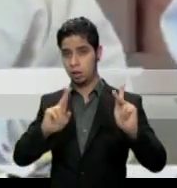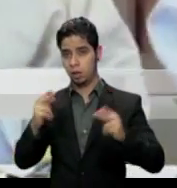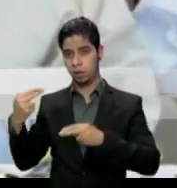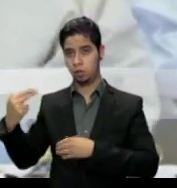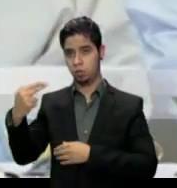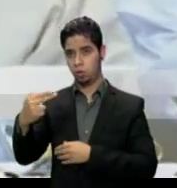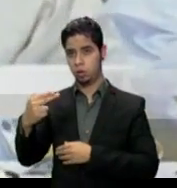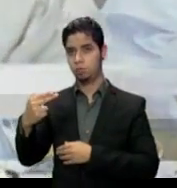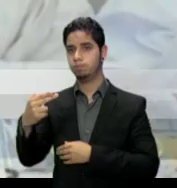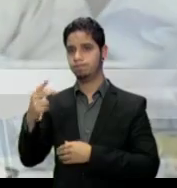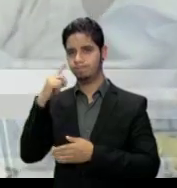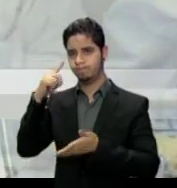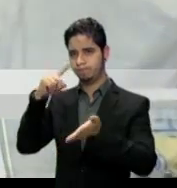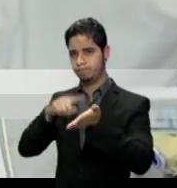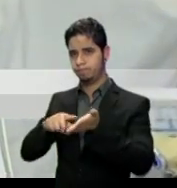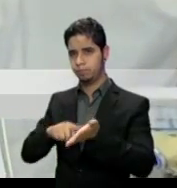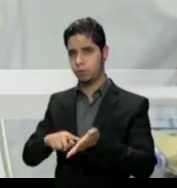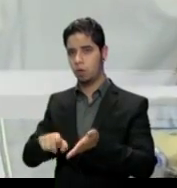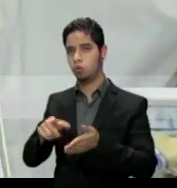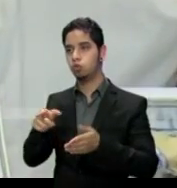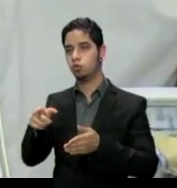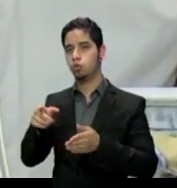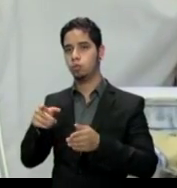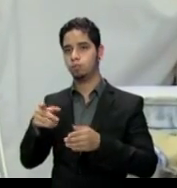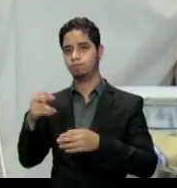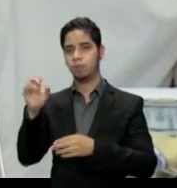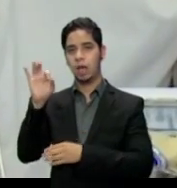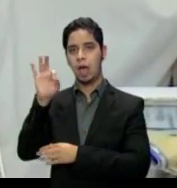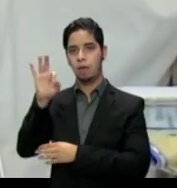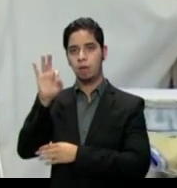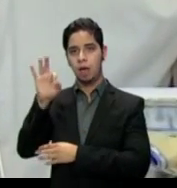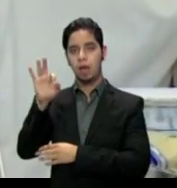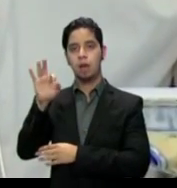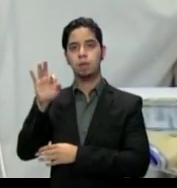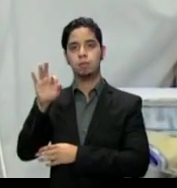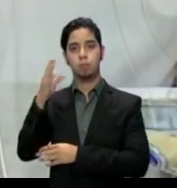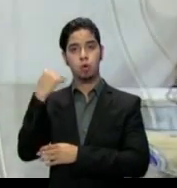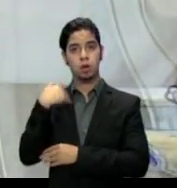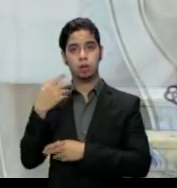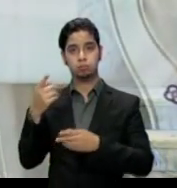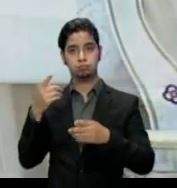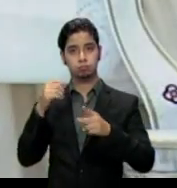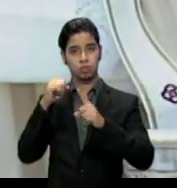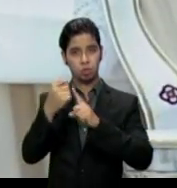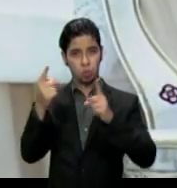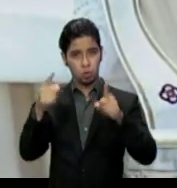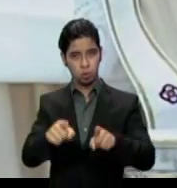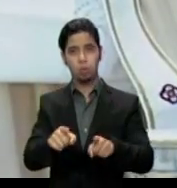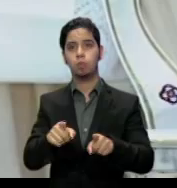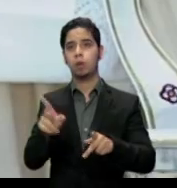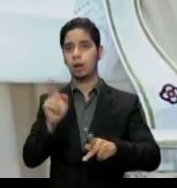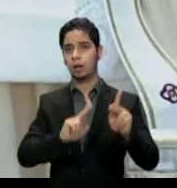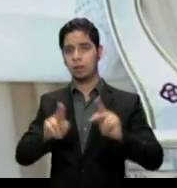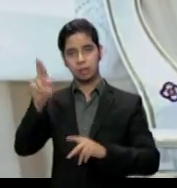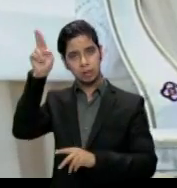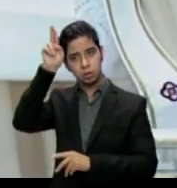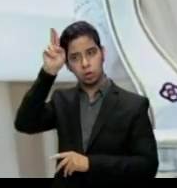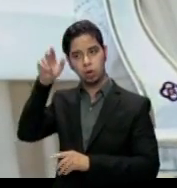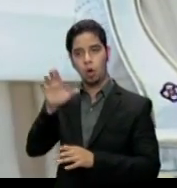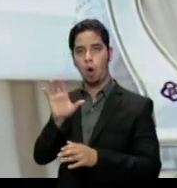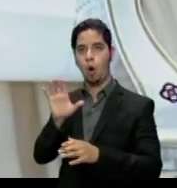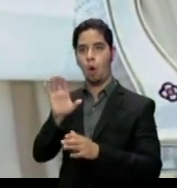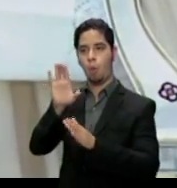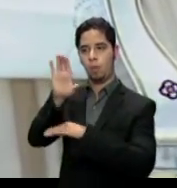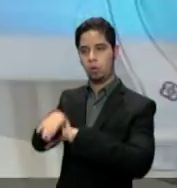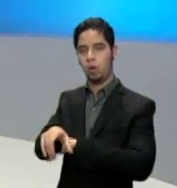revaluaron su labor de evangelización por las consecuencias que tuvo para los indígenas obligados a convertirse al